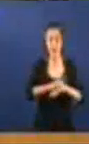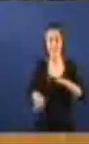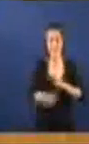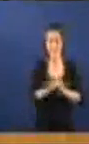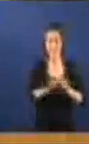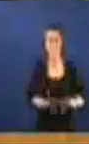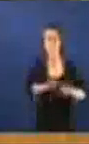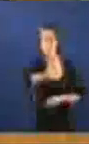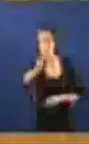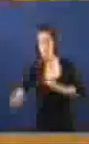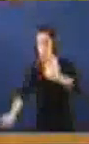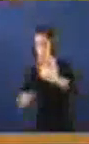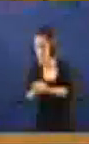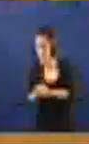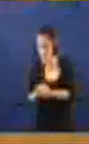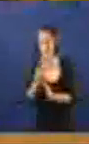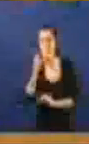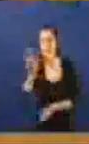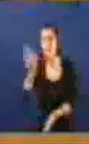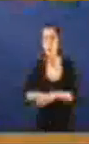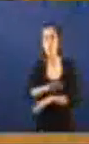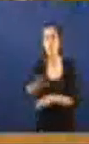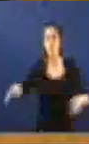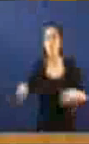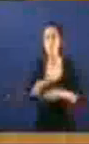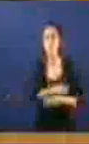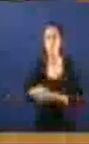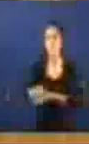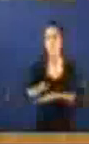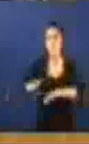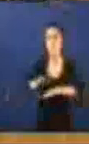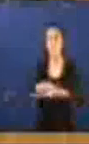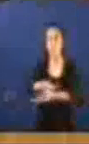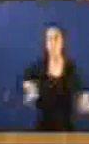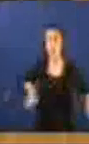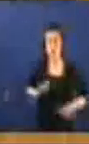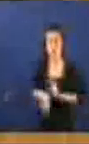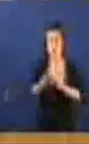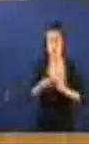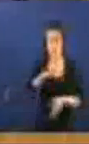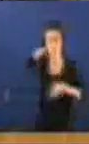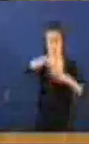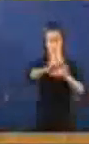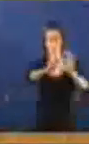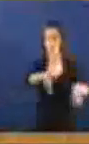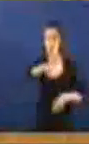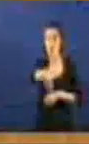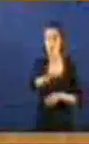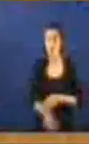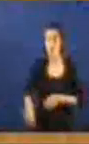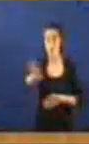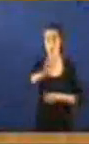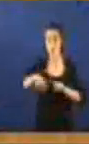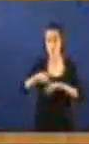estafa A fai O partido popular Coa súa Maioría absoluta Nas cortes E co goberno Do señor